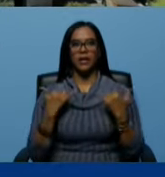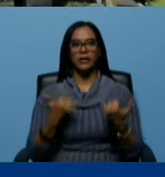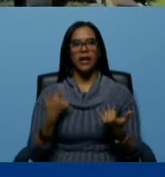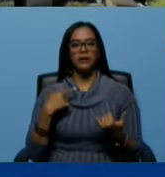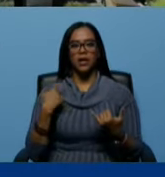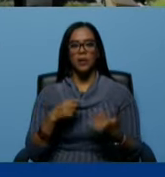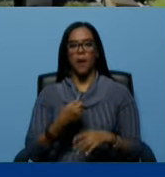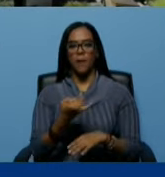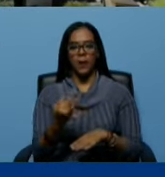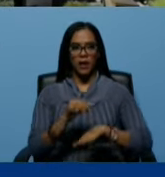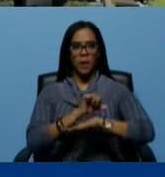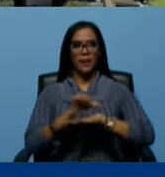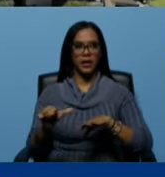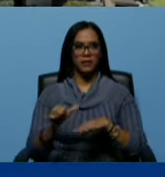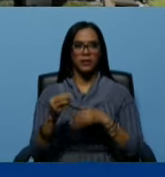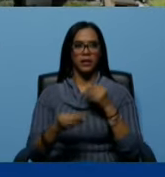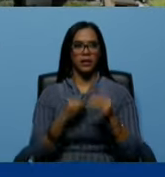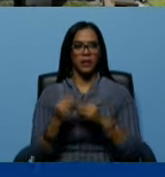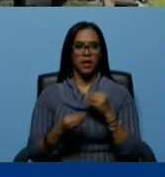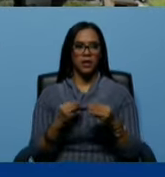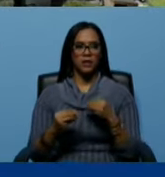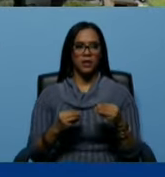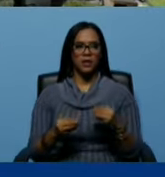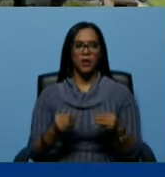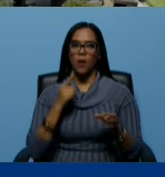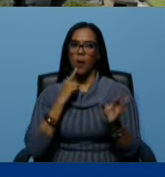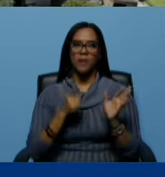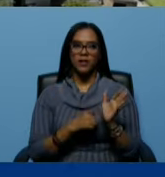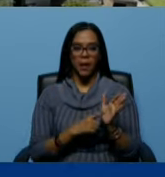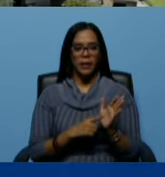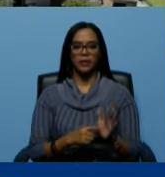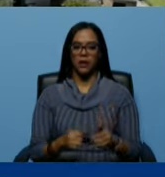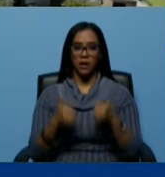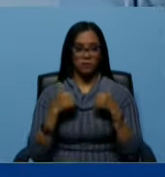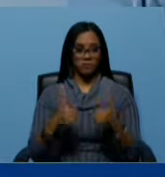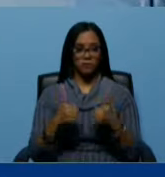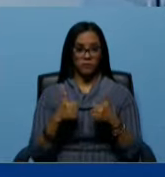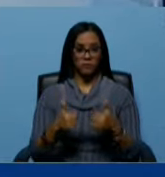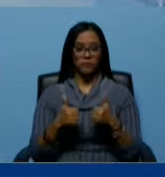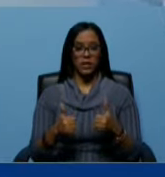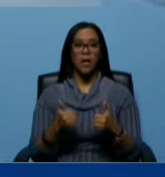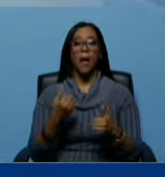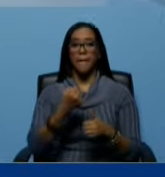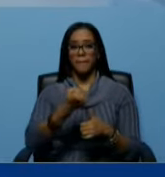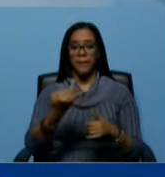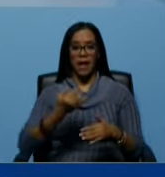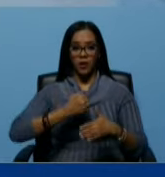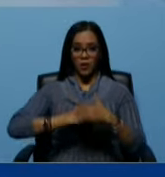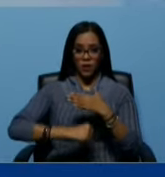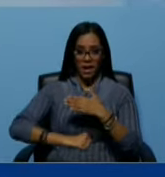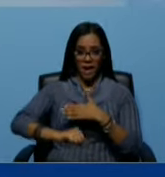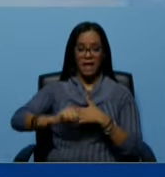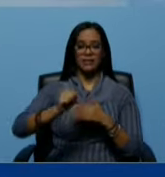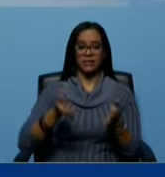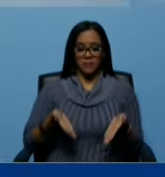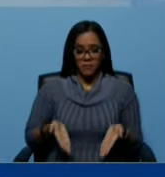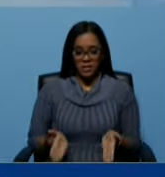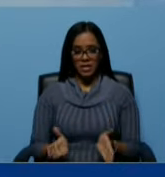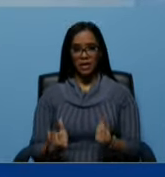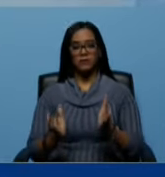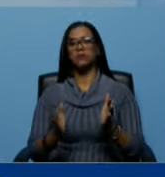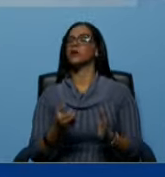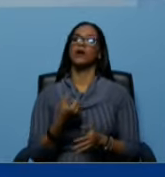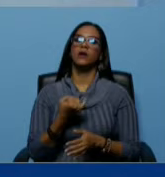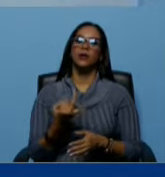intervenciones quirúrgicas realizadas, totalmente exitosas, varios nacimientos y estimamos y proyectamos